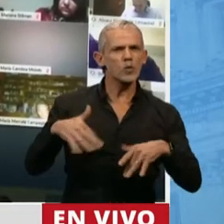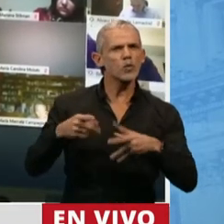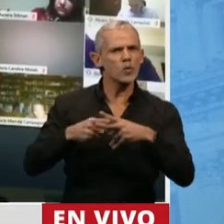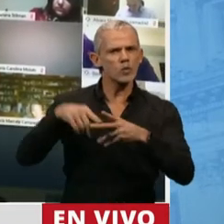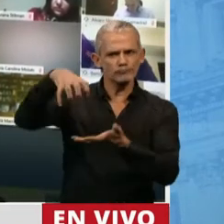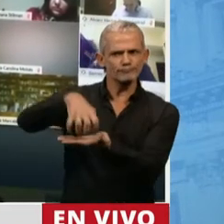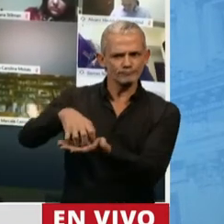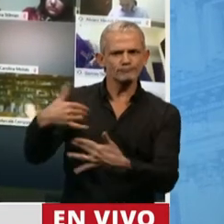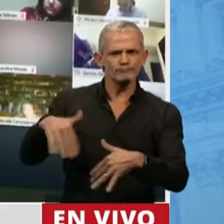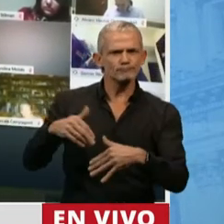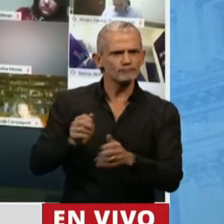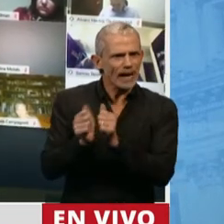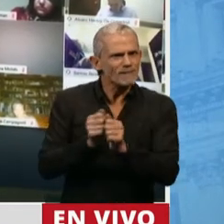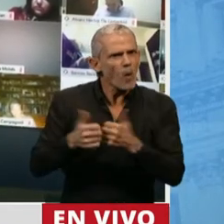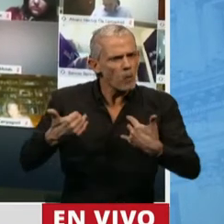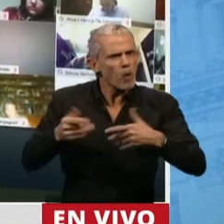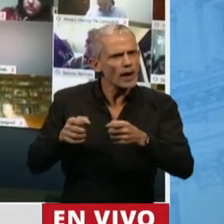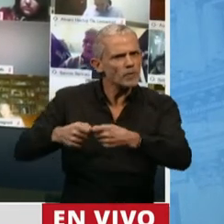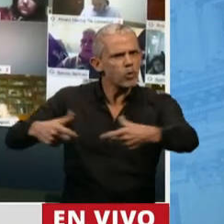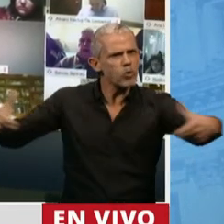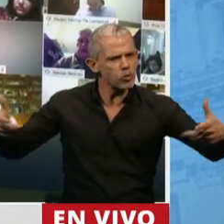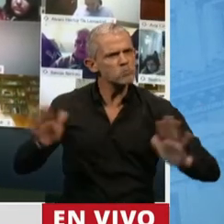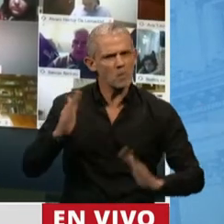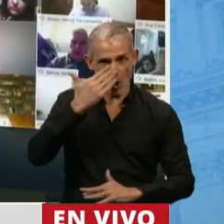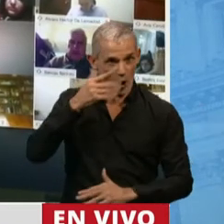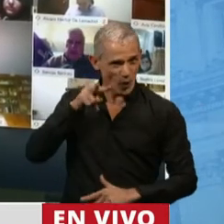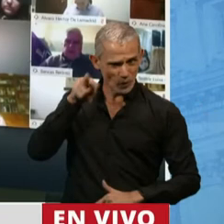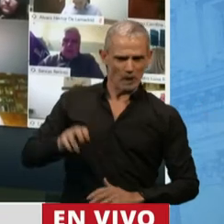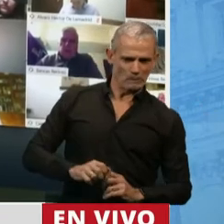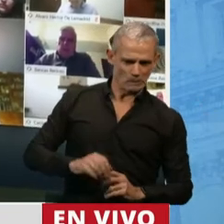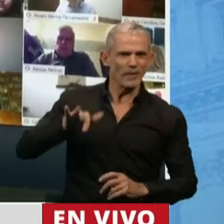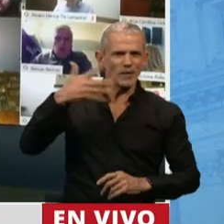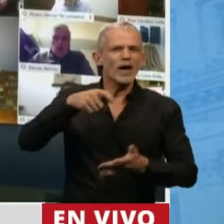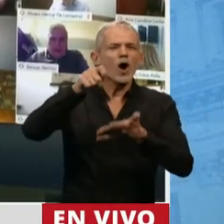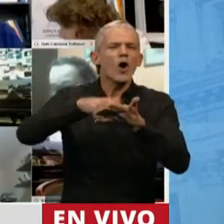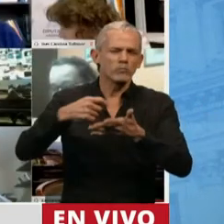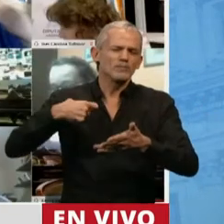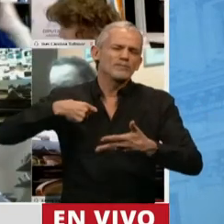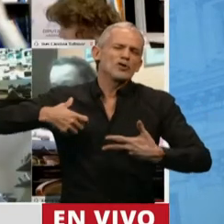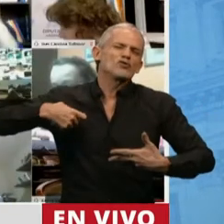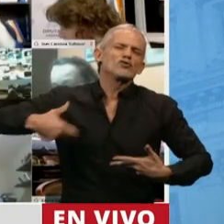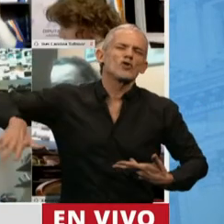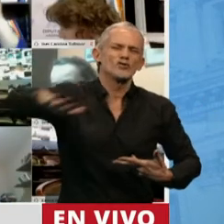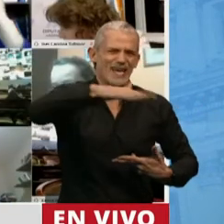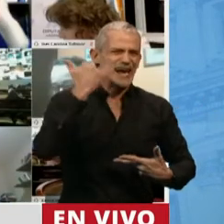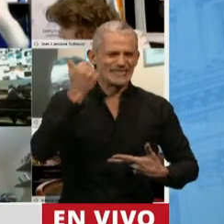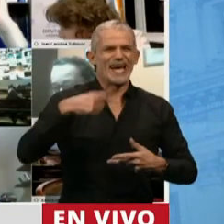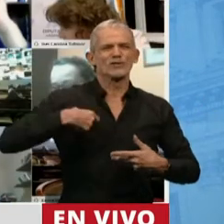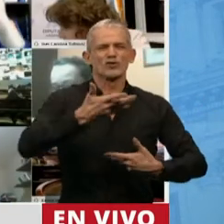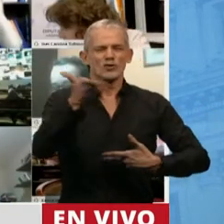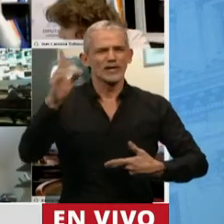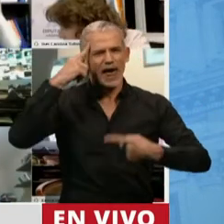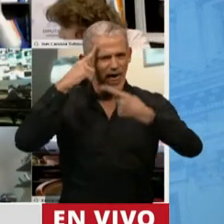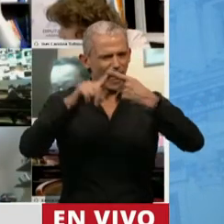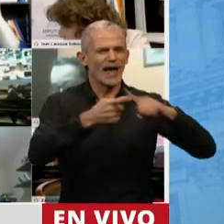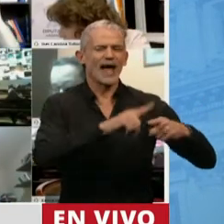temática una industria. Y luego no podemos dejar de ver, ya que el contrato social, y es con todos, no es con los